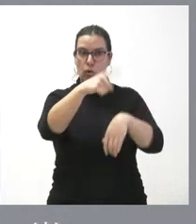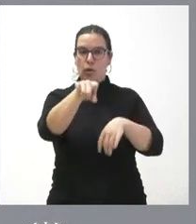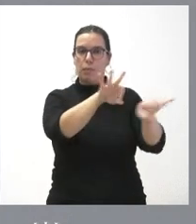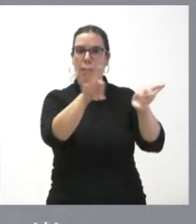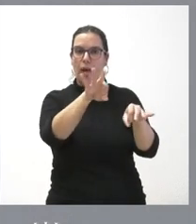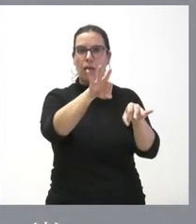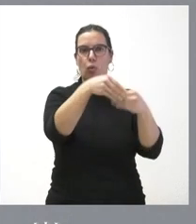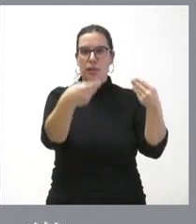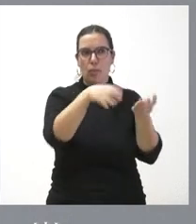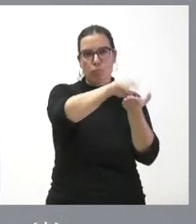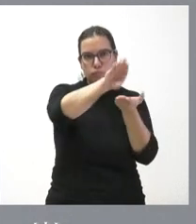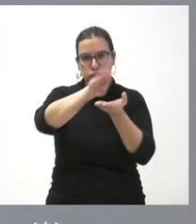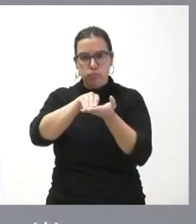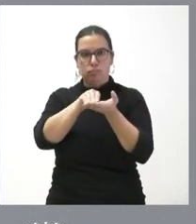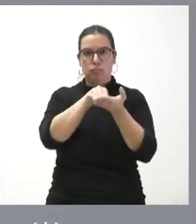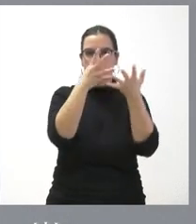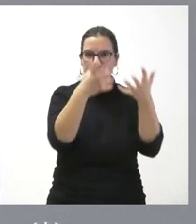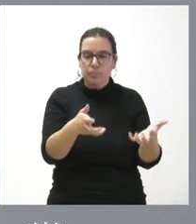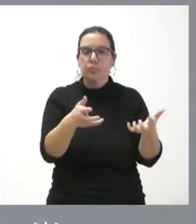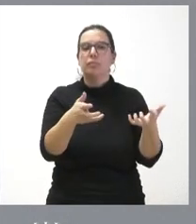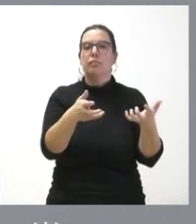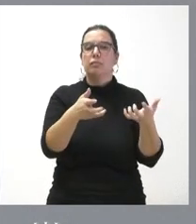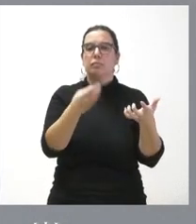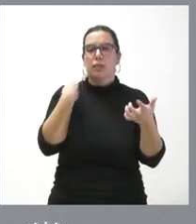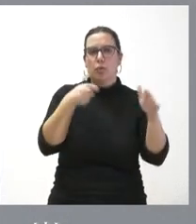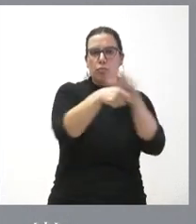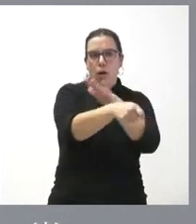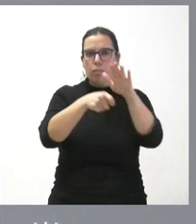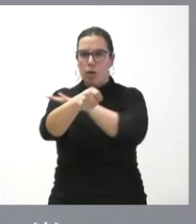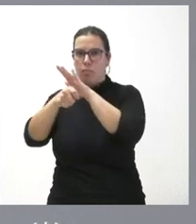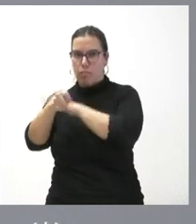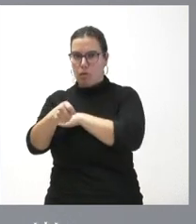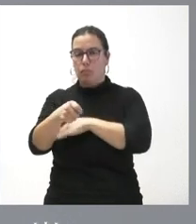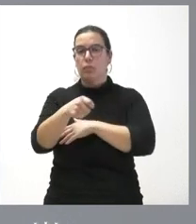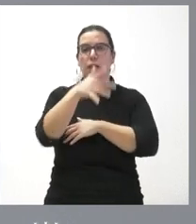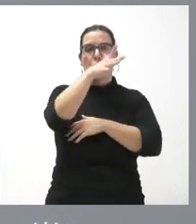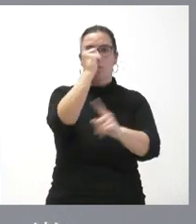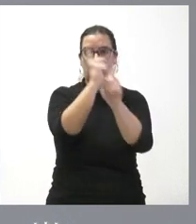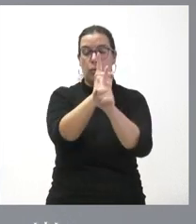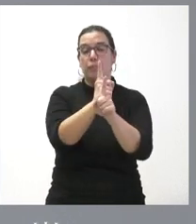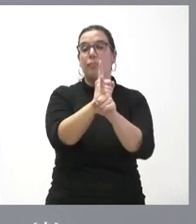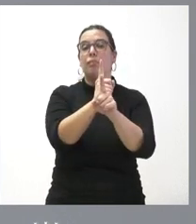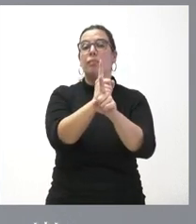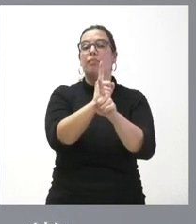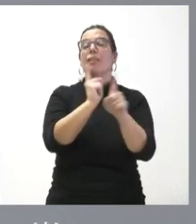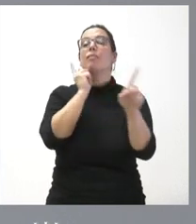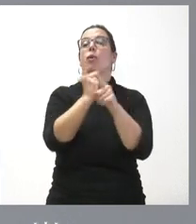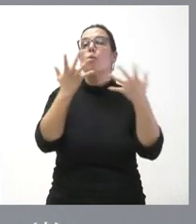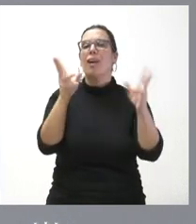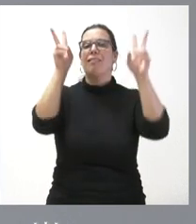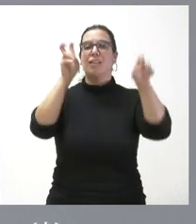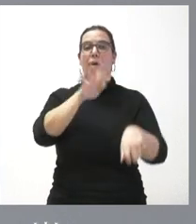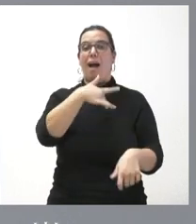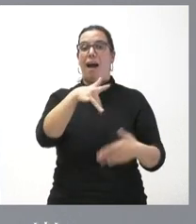documentación relativa a los recursos correspondientes tanto sobre la amnistía